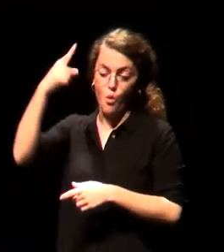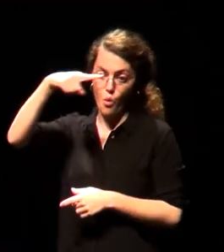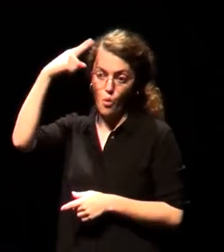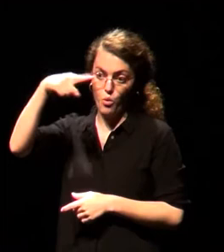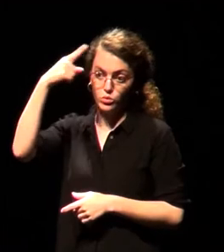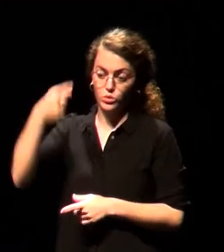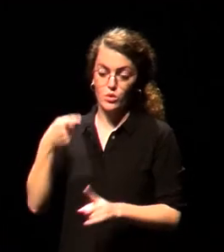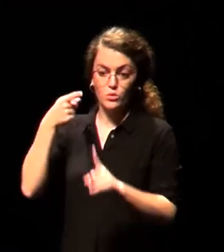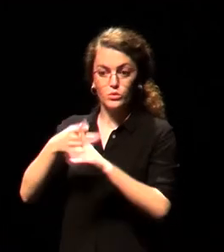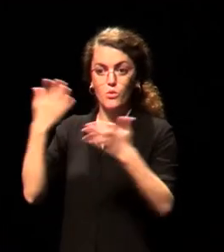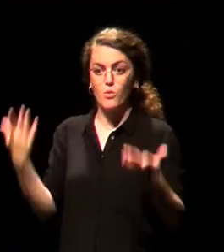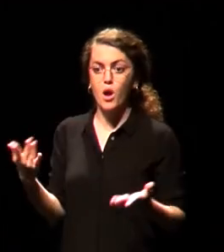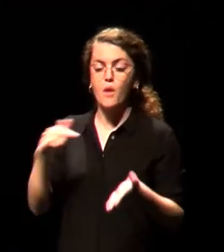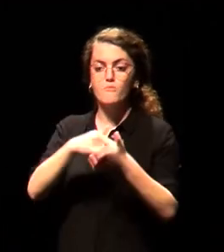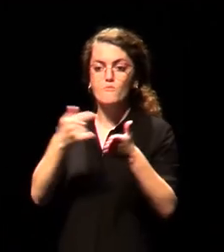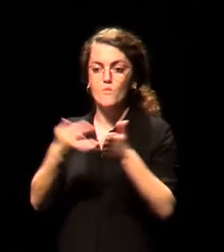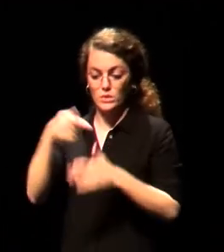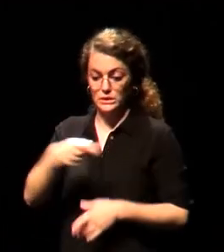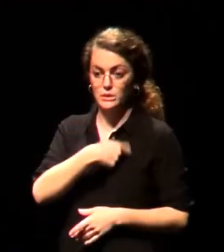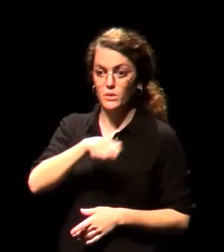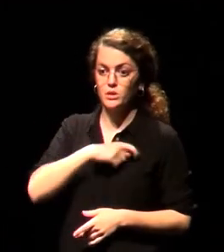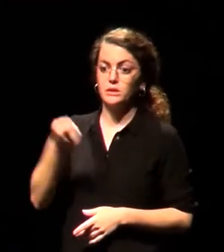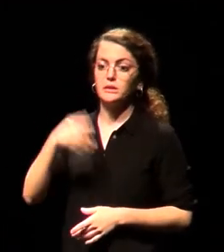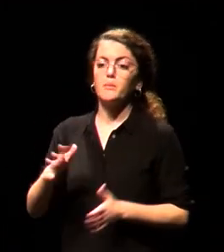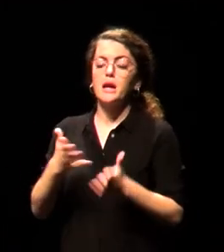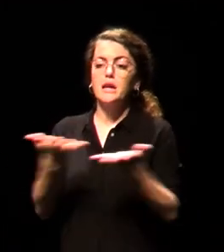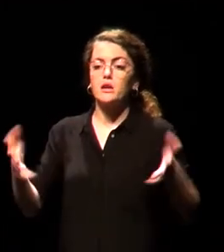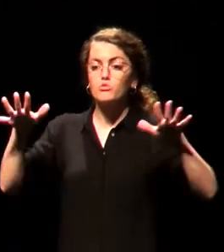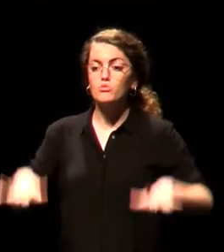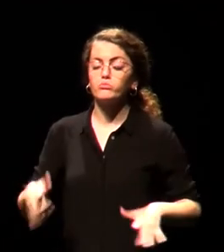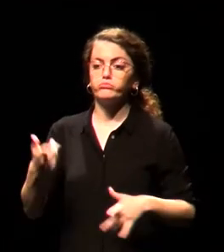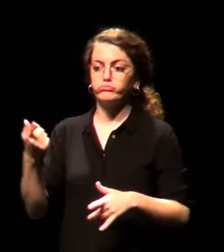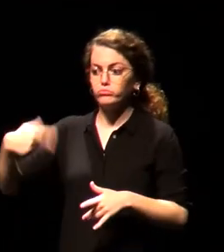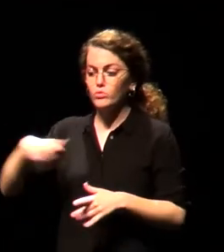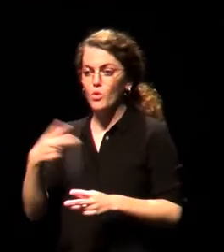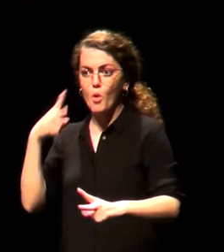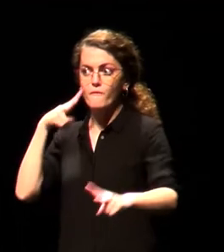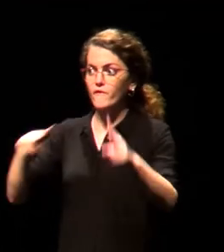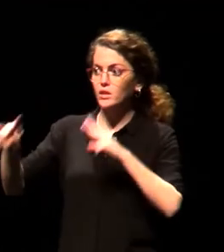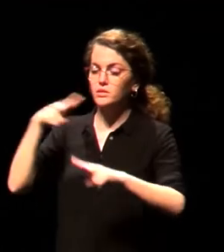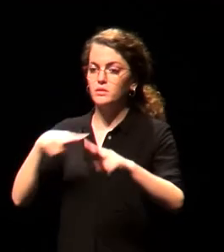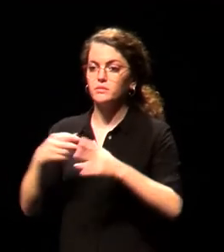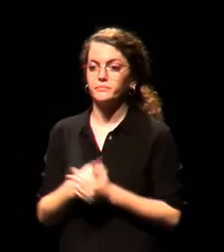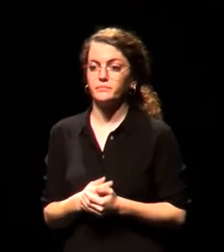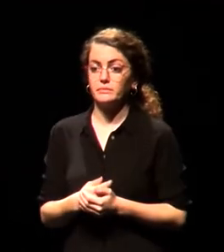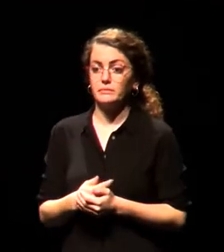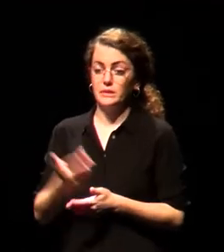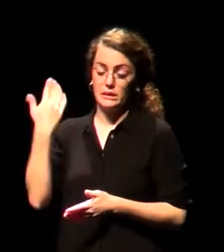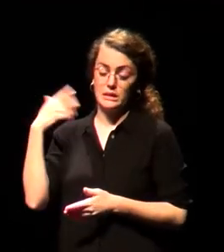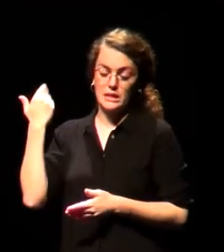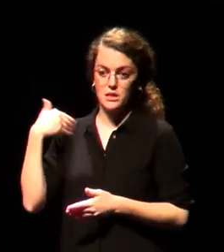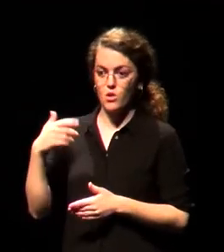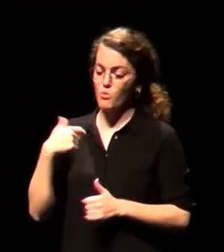proyectos españoles y del Reino Unido vinculados a la inclusión social y a la educación en las artes escénicas. Se abría, entonces, una nueva ventana de